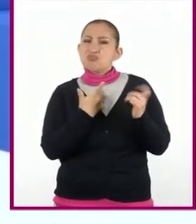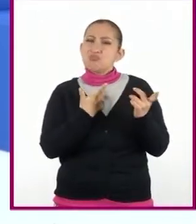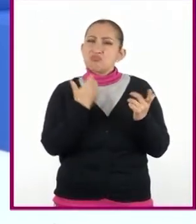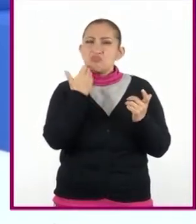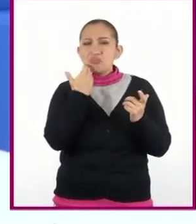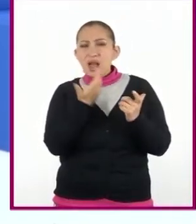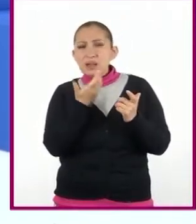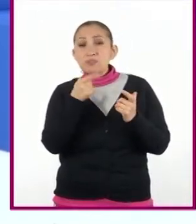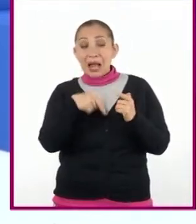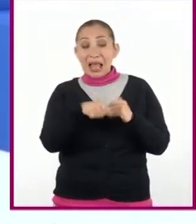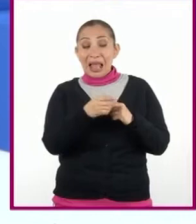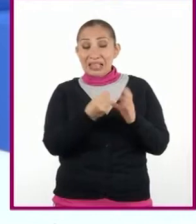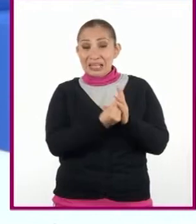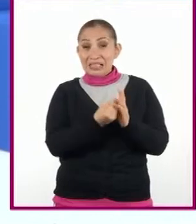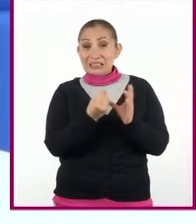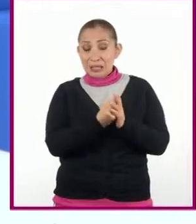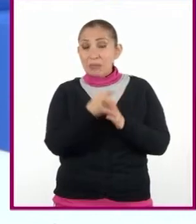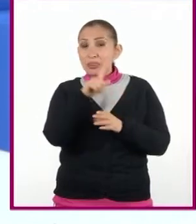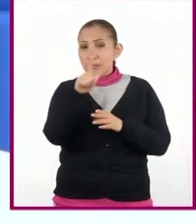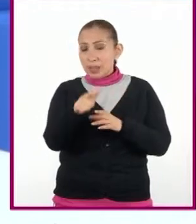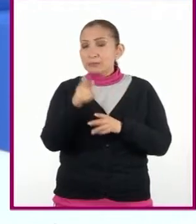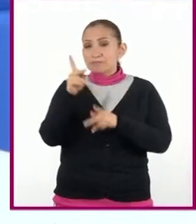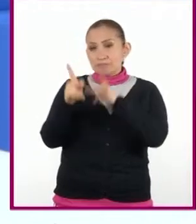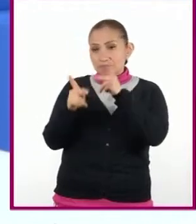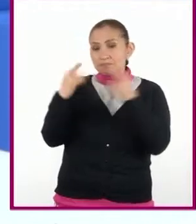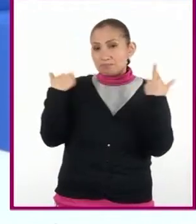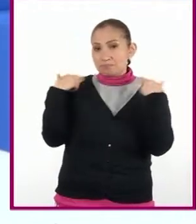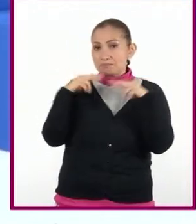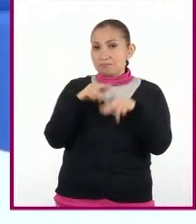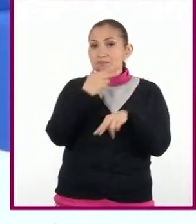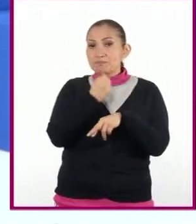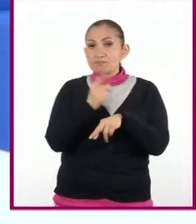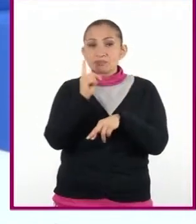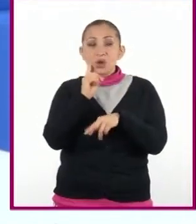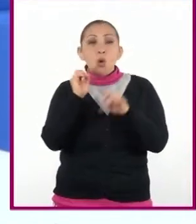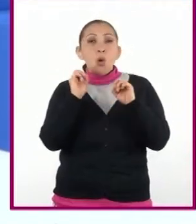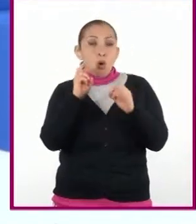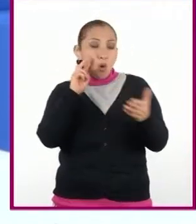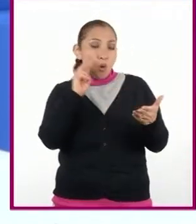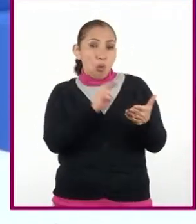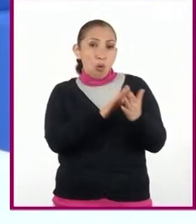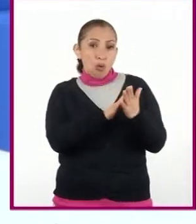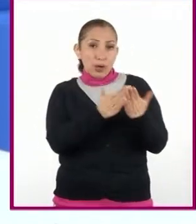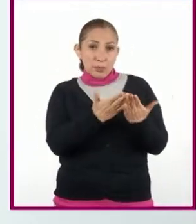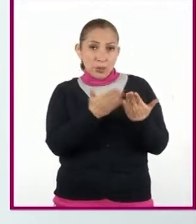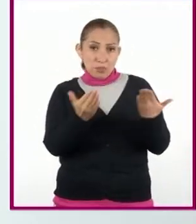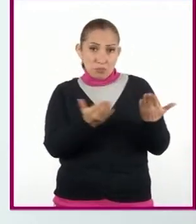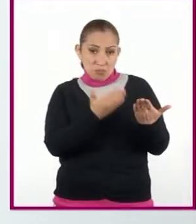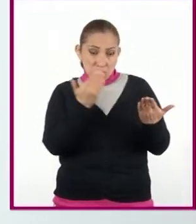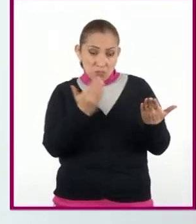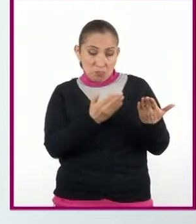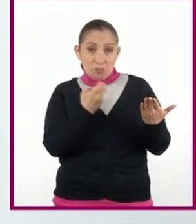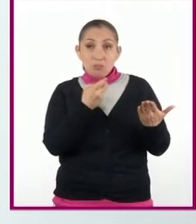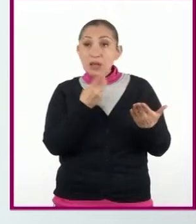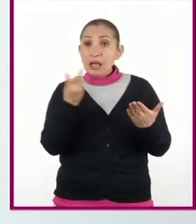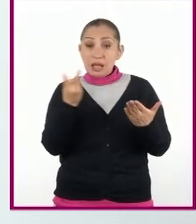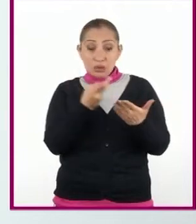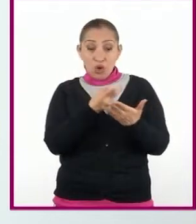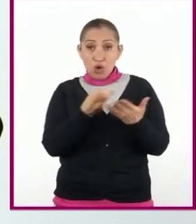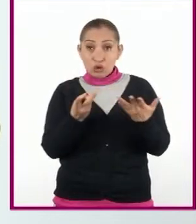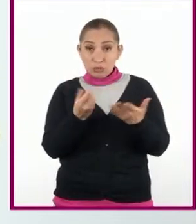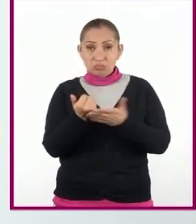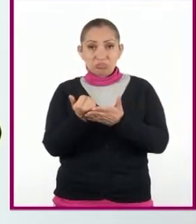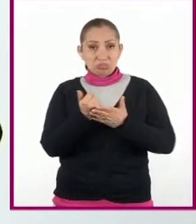sesión para que las resuervan junto con su maestra o maestro o consultando su libro de texto. Ellos son de los